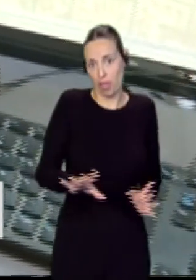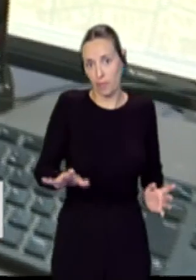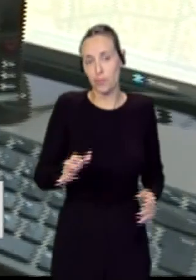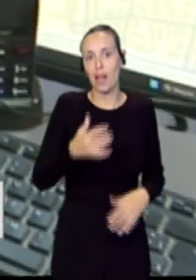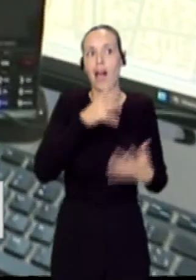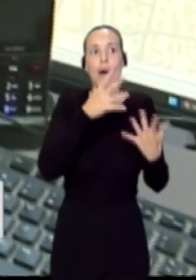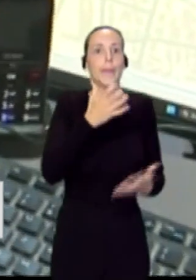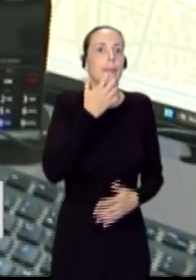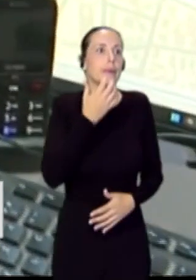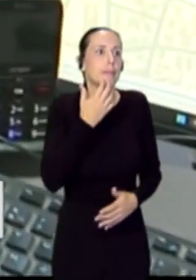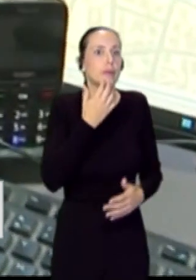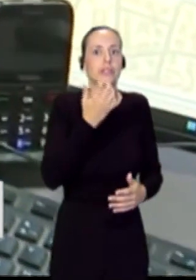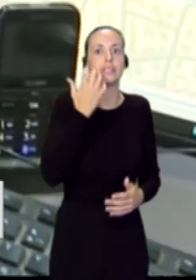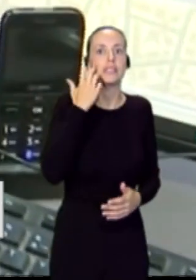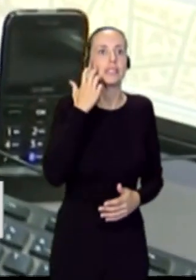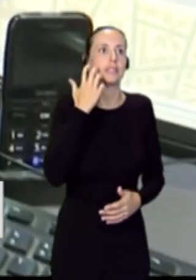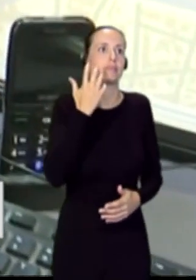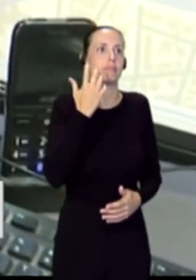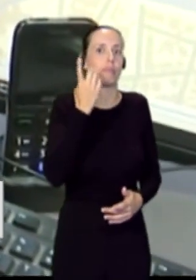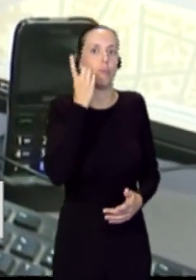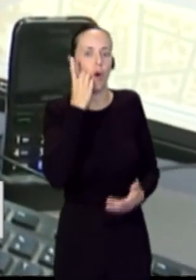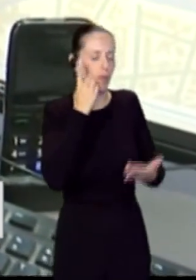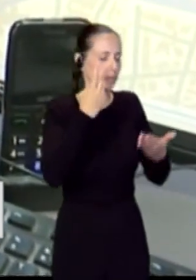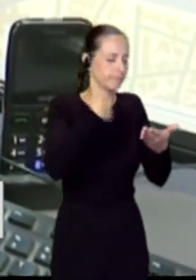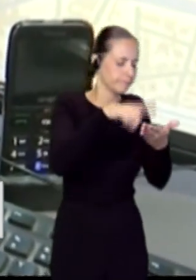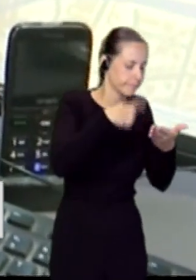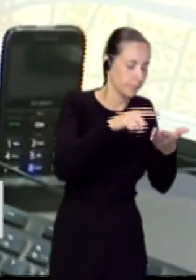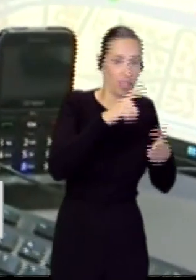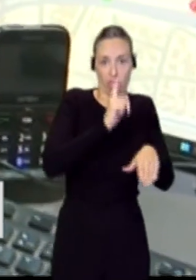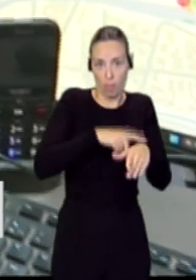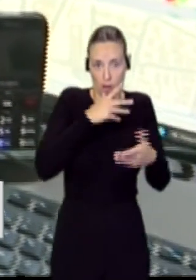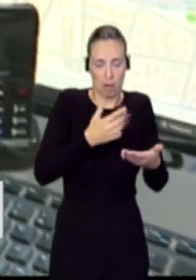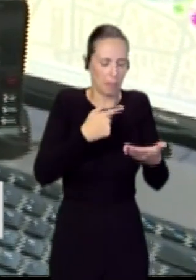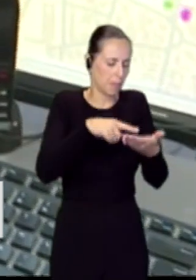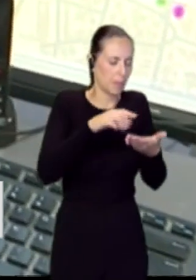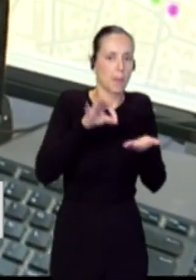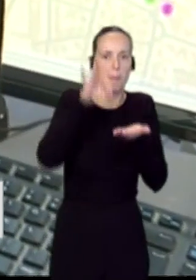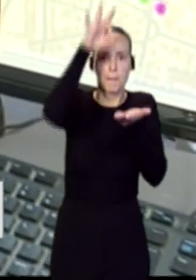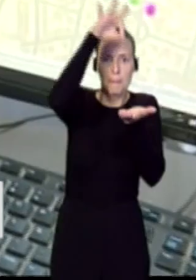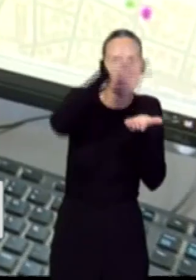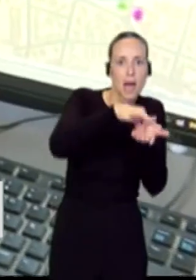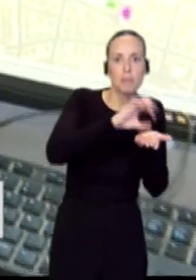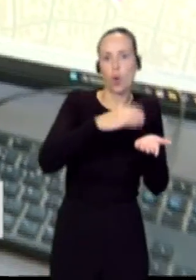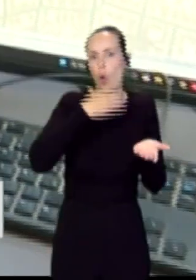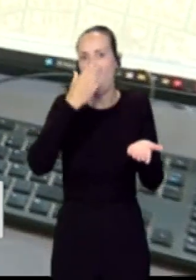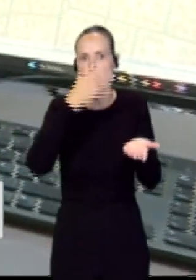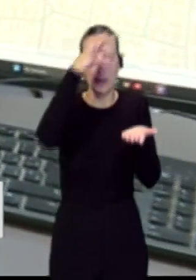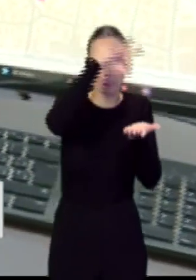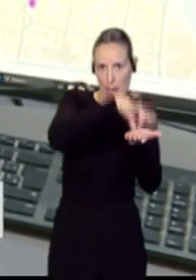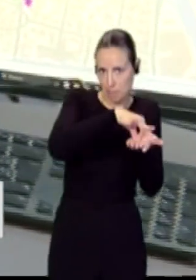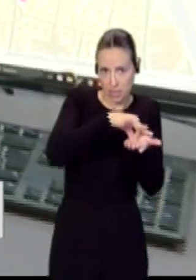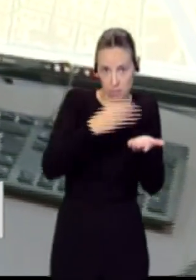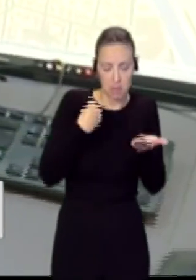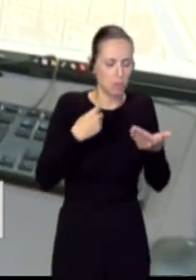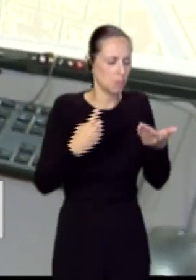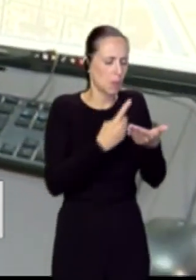entra en un dispositivo habitual en tiempo real, pues Google Maps o Maps de Apple, pues sabe que puede ver en tiempo